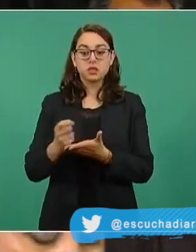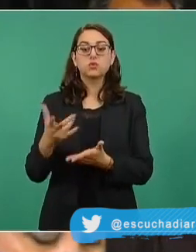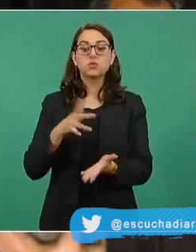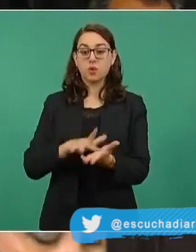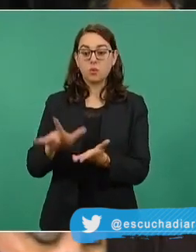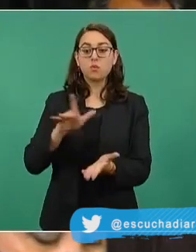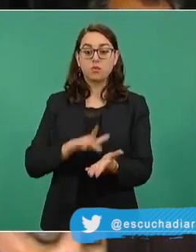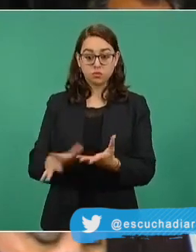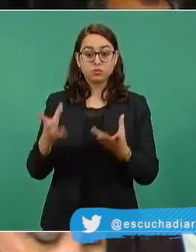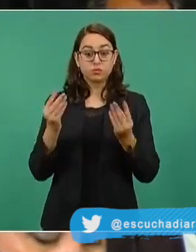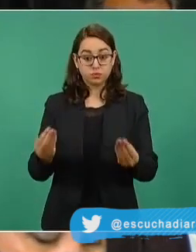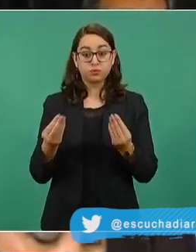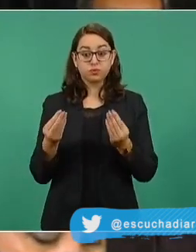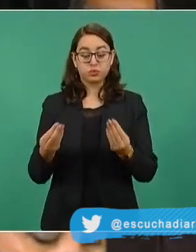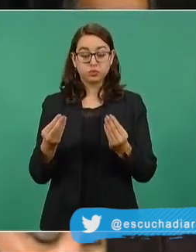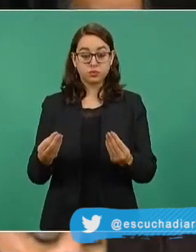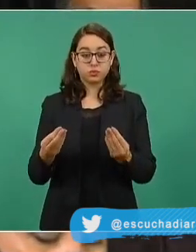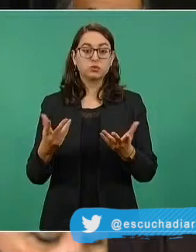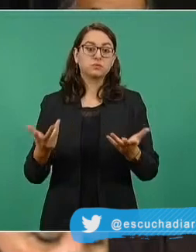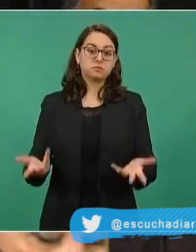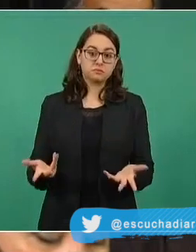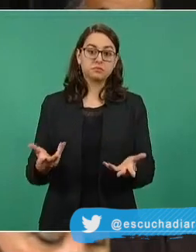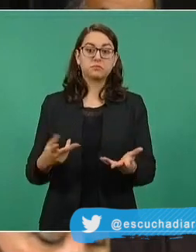Actualmente existen adeudos con el SAT.